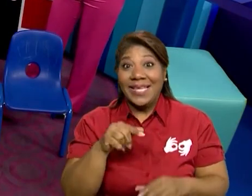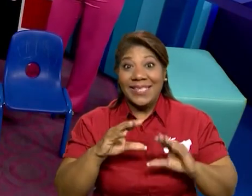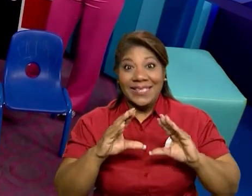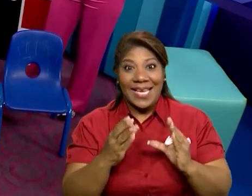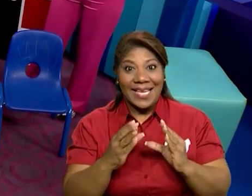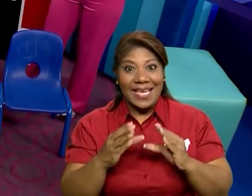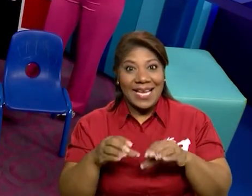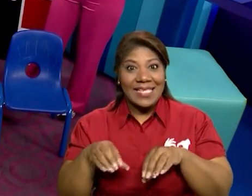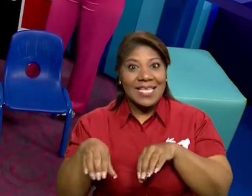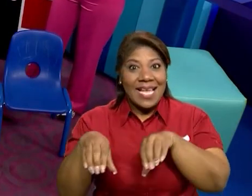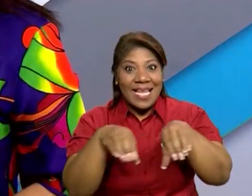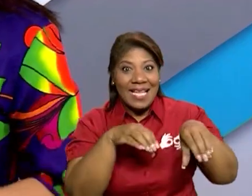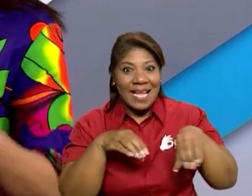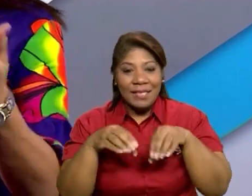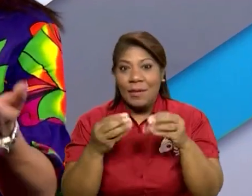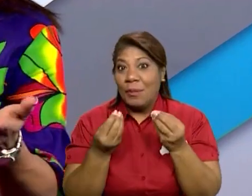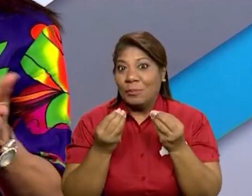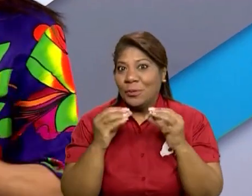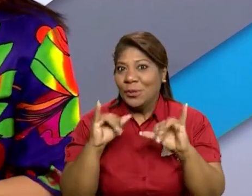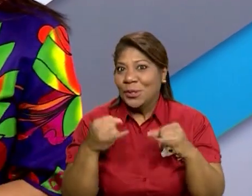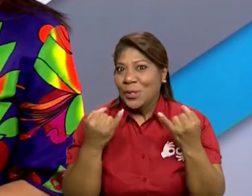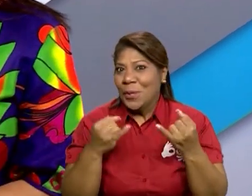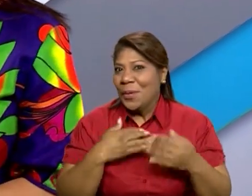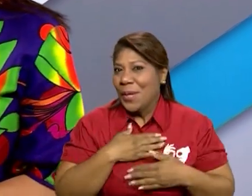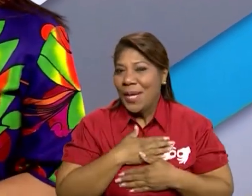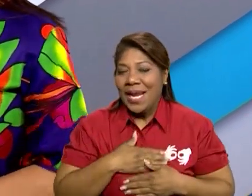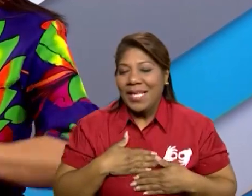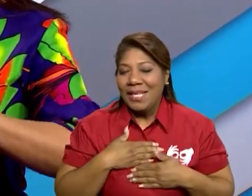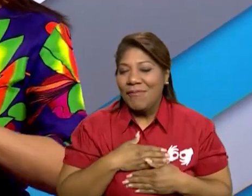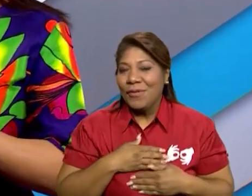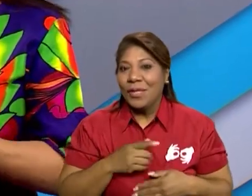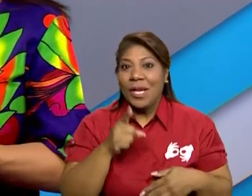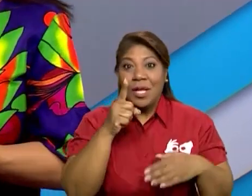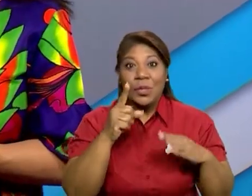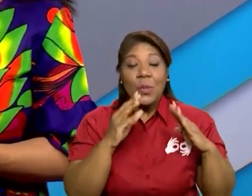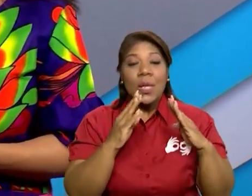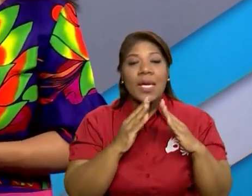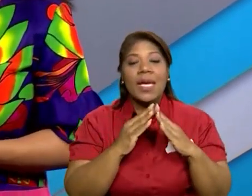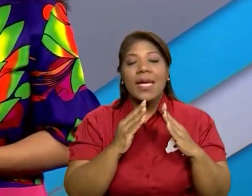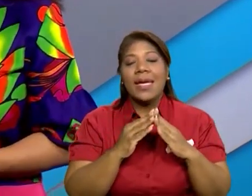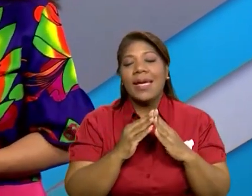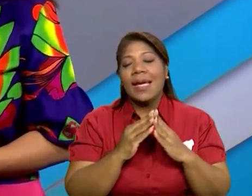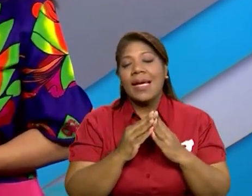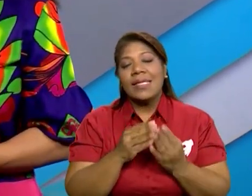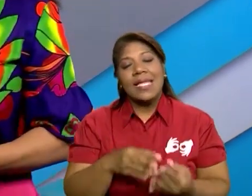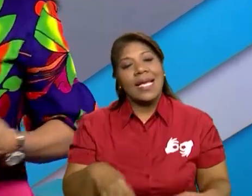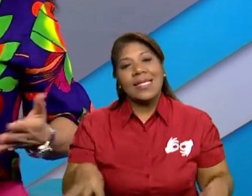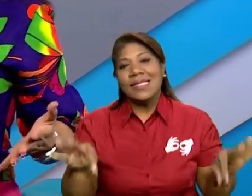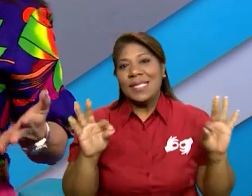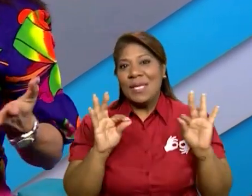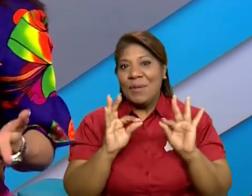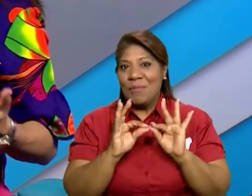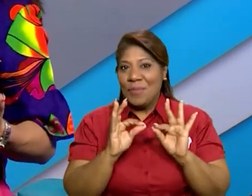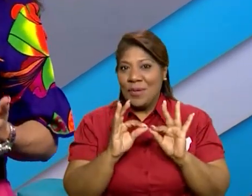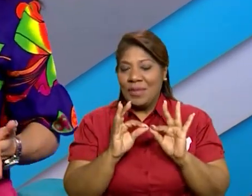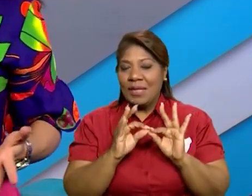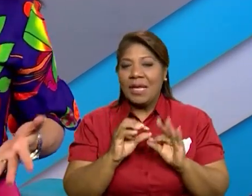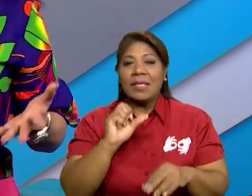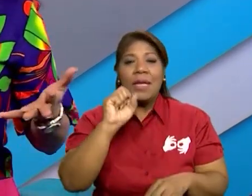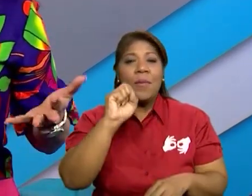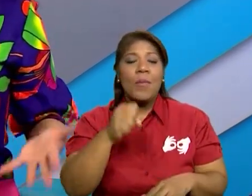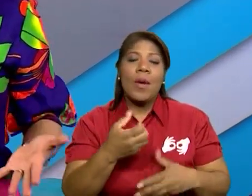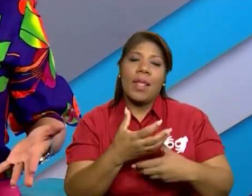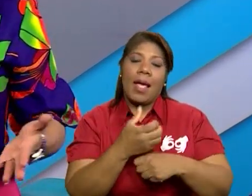actividad del día de hoy. Ustedes en casa pueden hacer diferentes, que siempre se los recomiendo, que pueden hacer diferentes